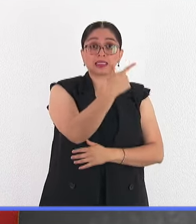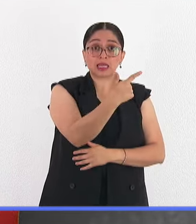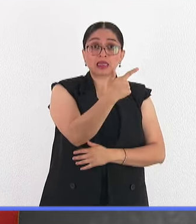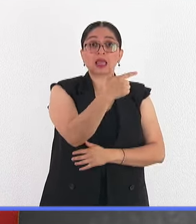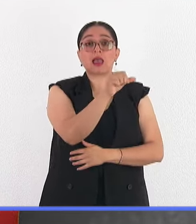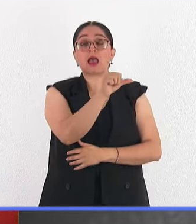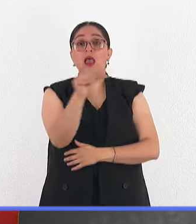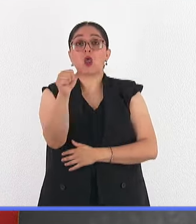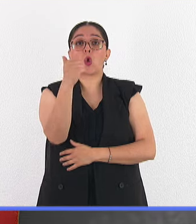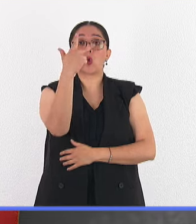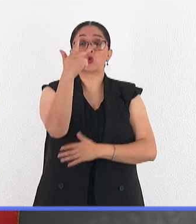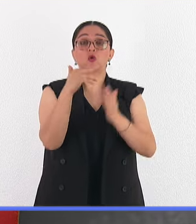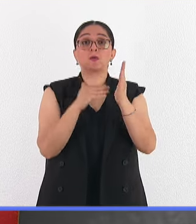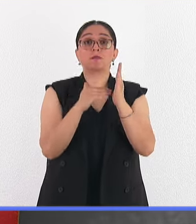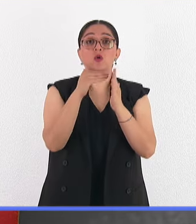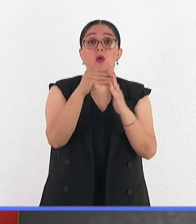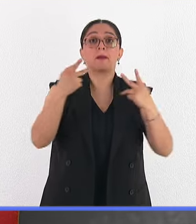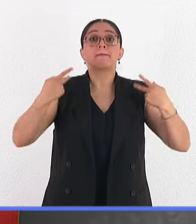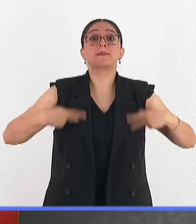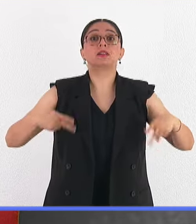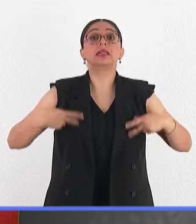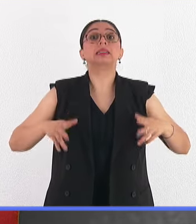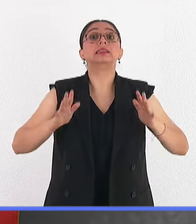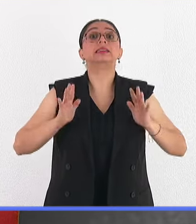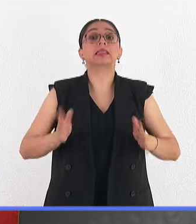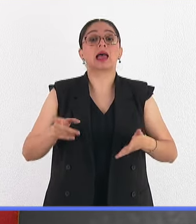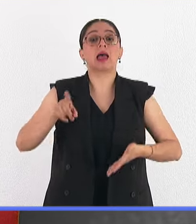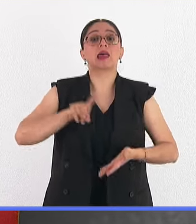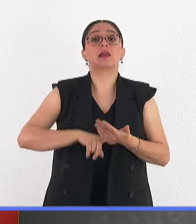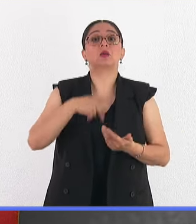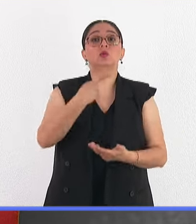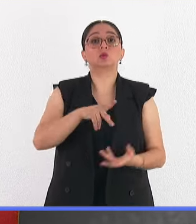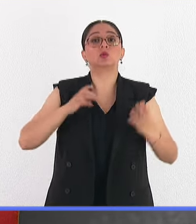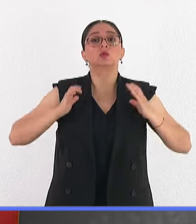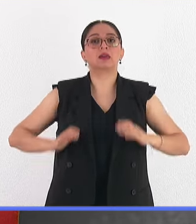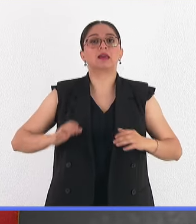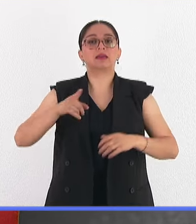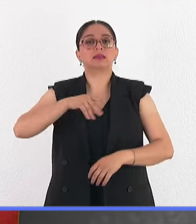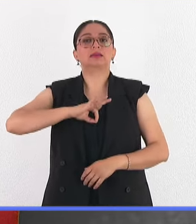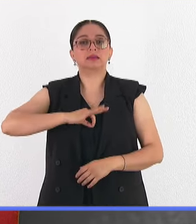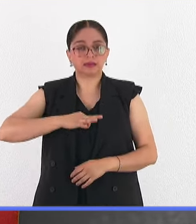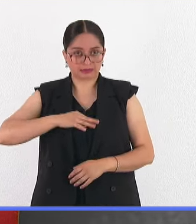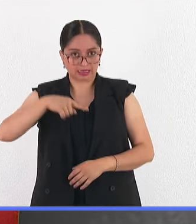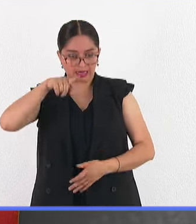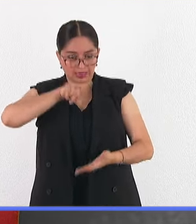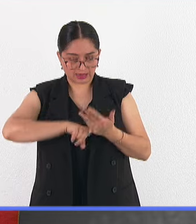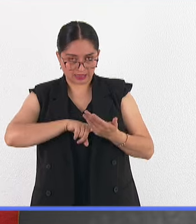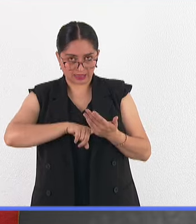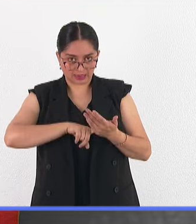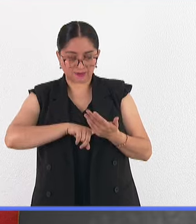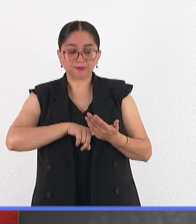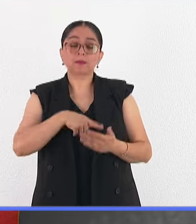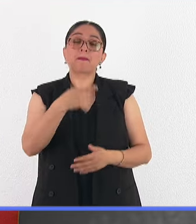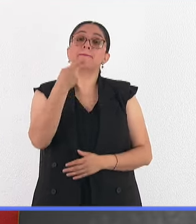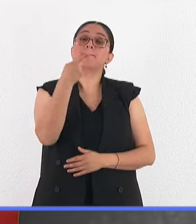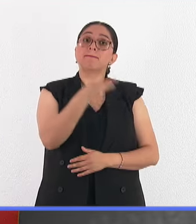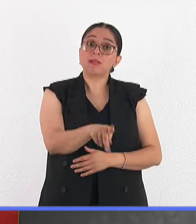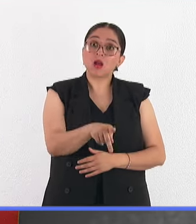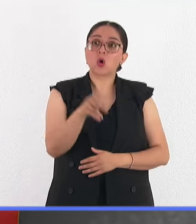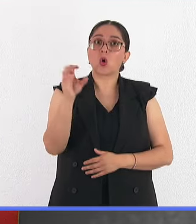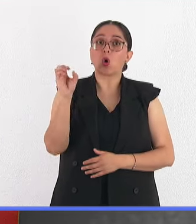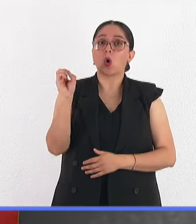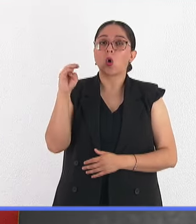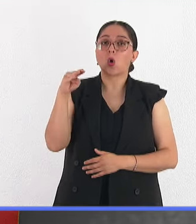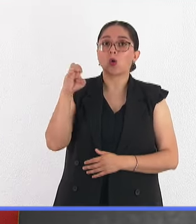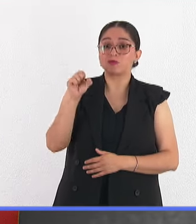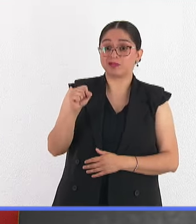de personas ya infectadas. Esto es a nivel mundial. En México, que es lo que en particular nos interesa, la Organización Mundial